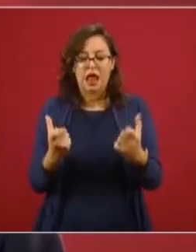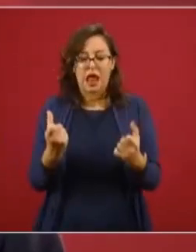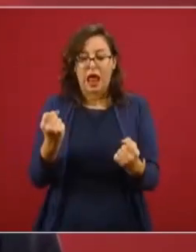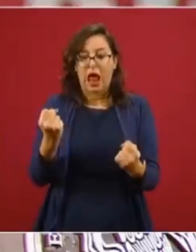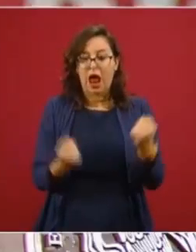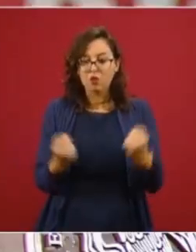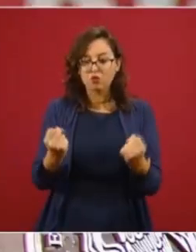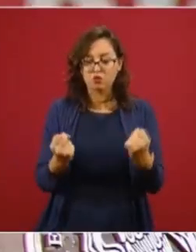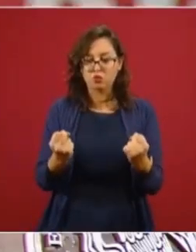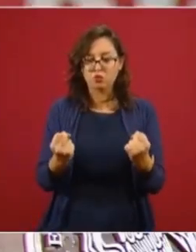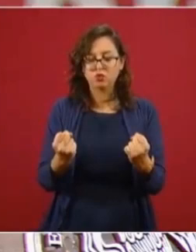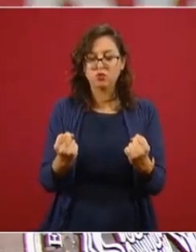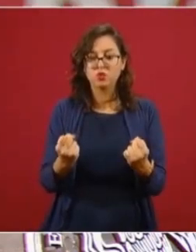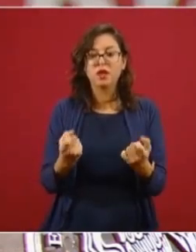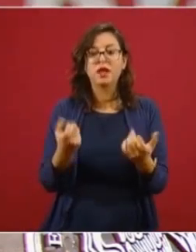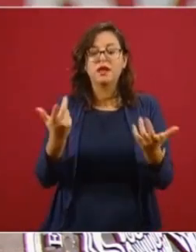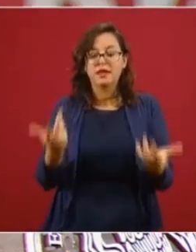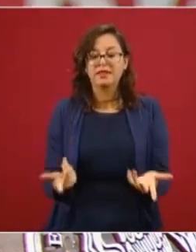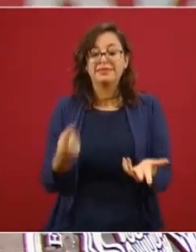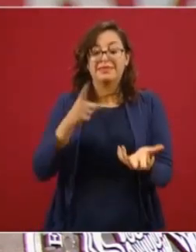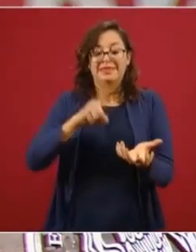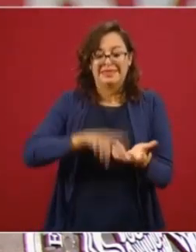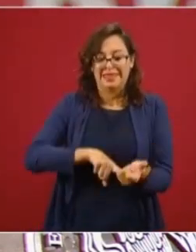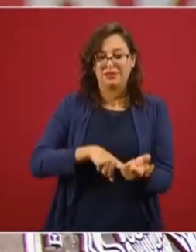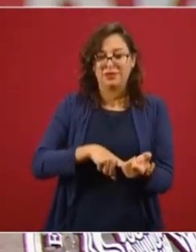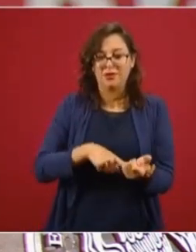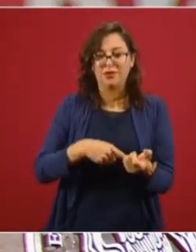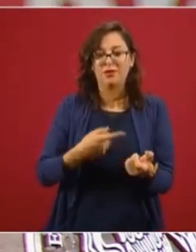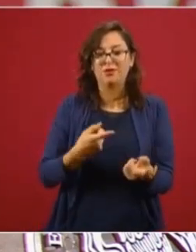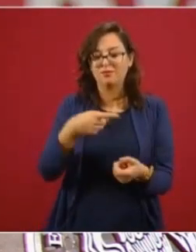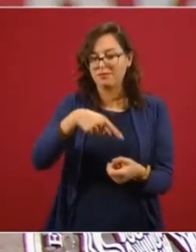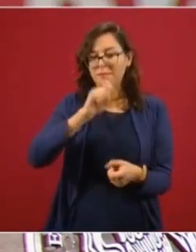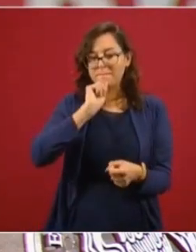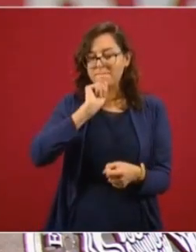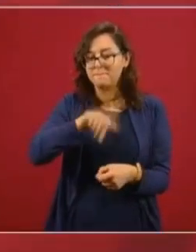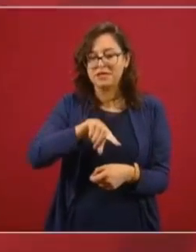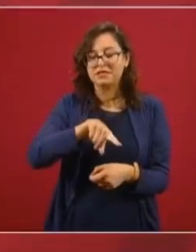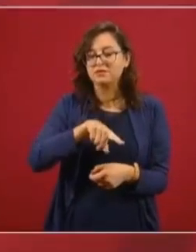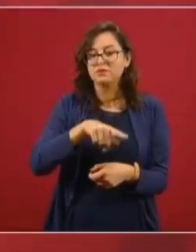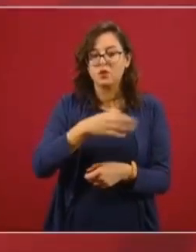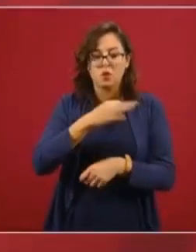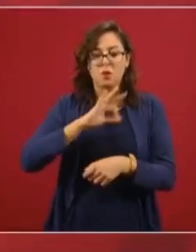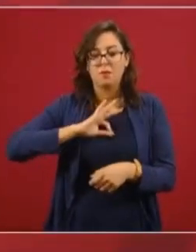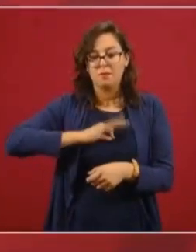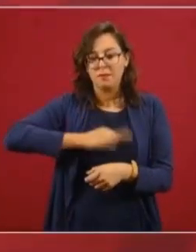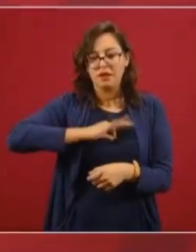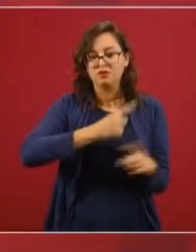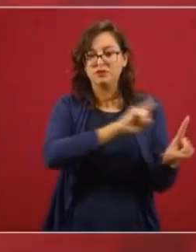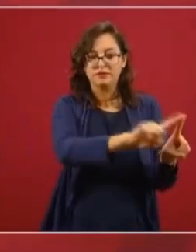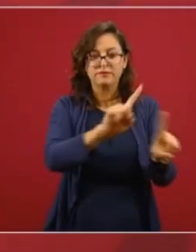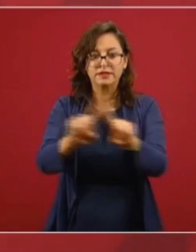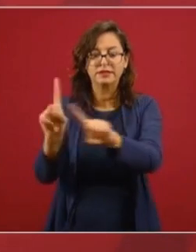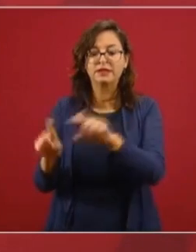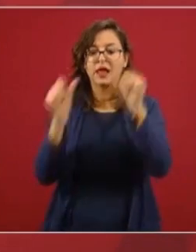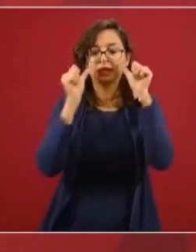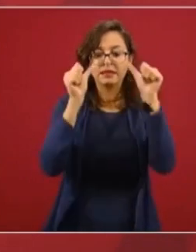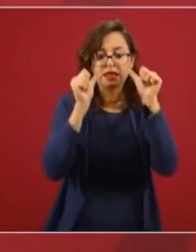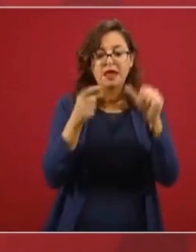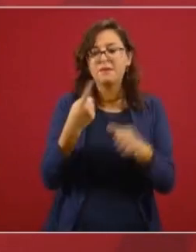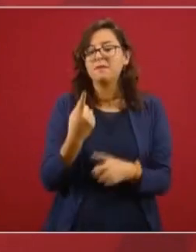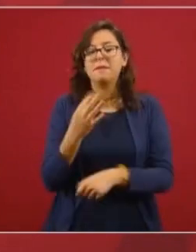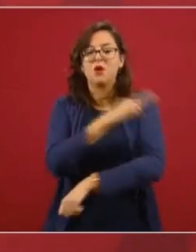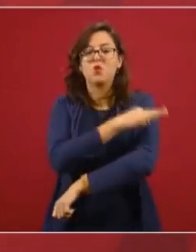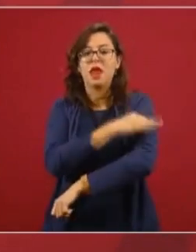por ejemplo, y esa plataforma la utilizamos anteriormente en otros tipos de virus. Ese coche, básicamente,